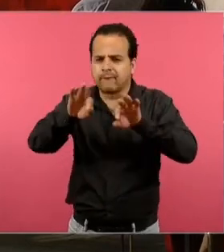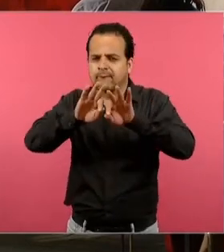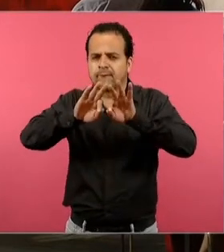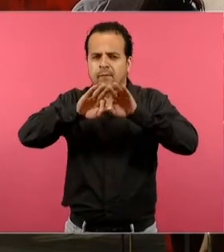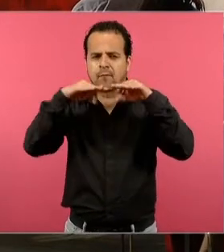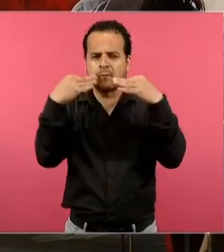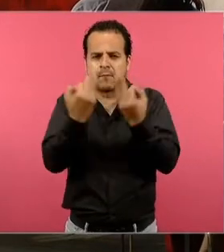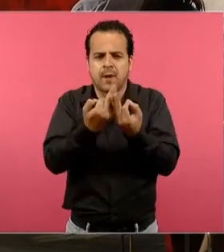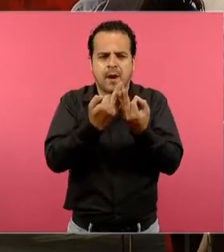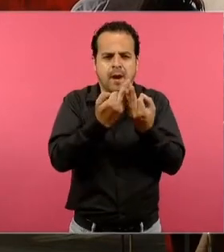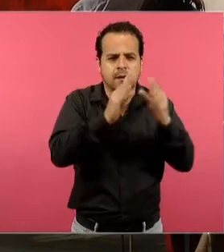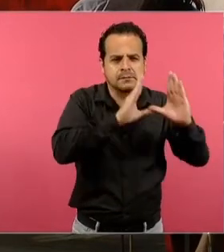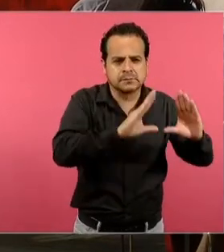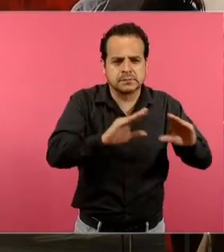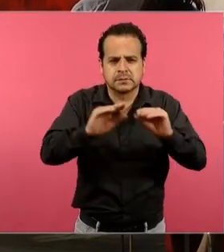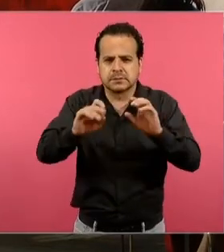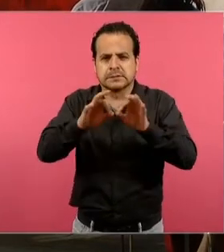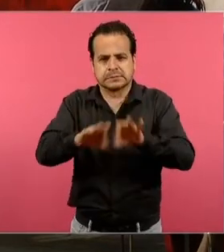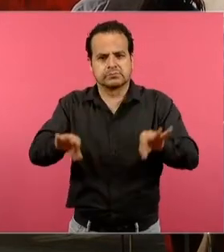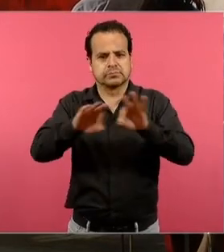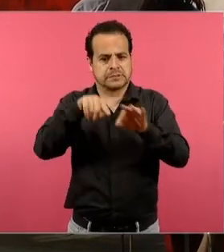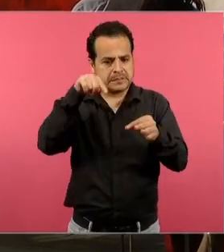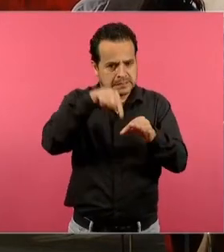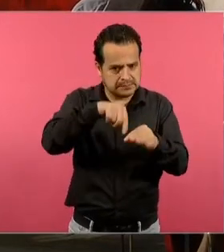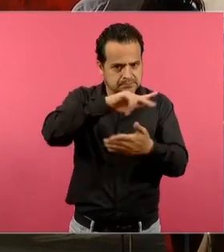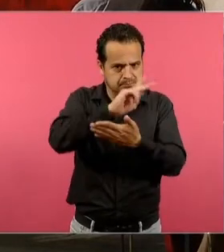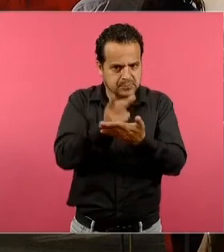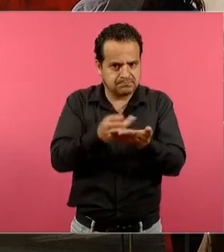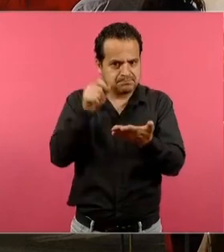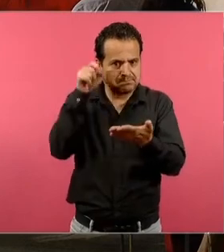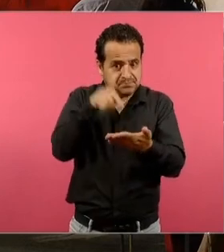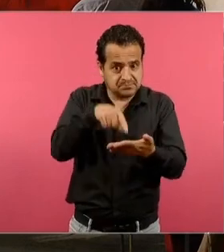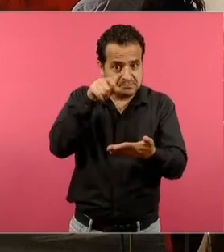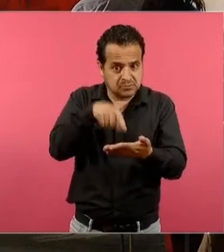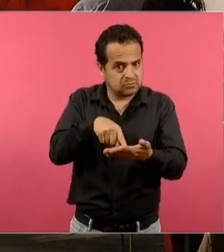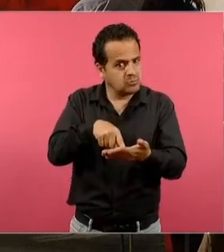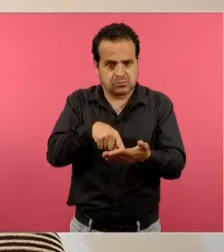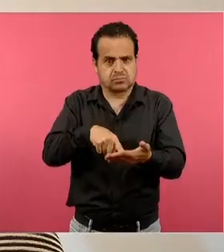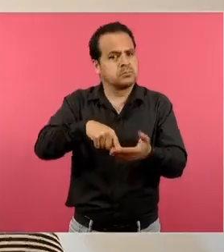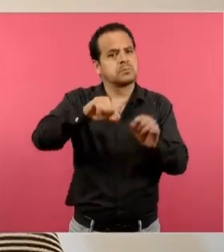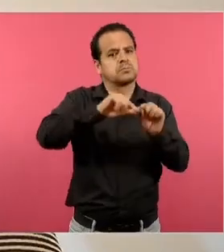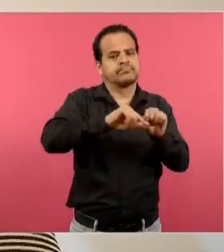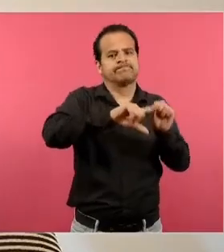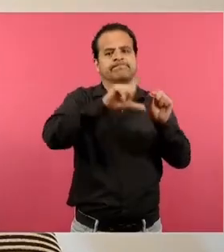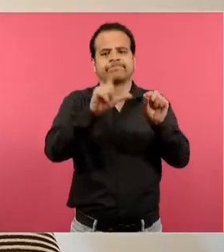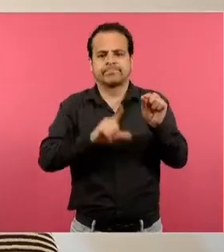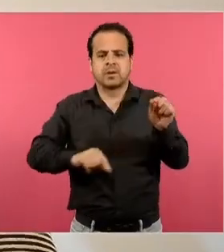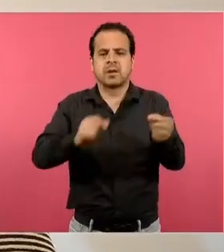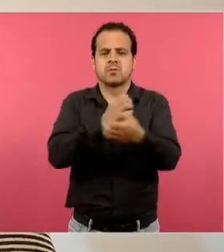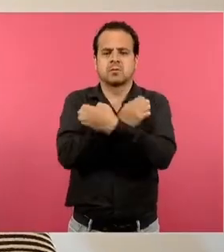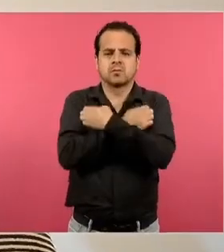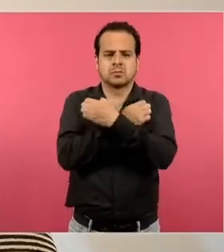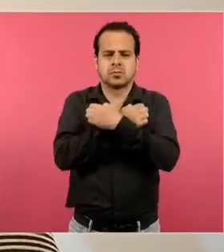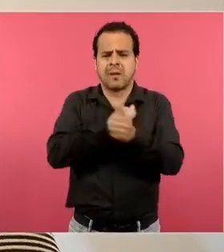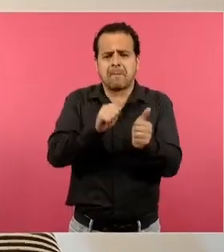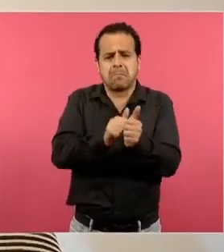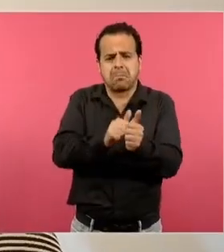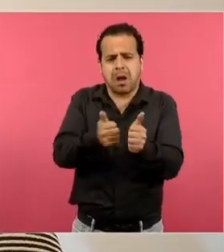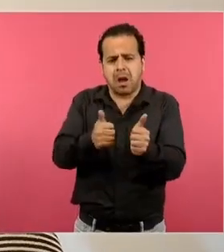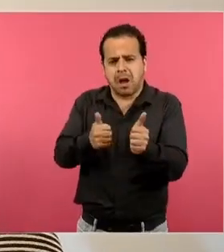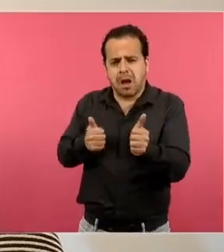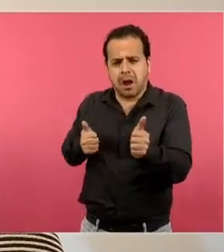de estudio. En nuestro país es de los pocos en que no ha transitado, digamos, a lo que llamamos una flexibilización curricular.